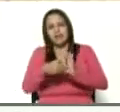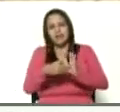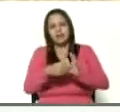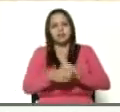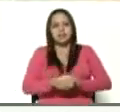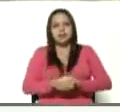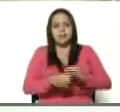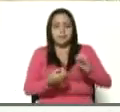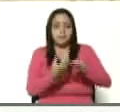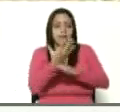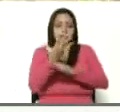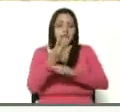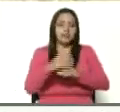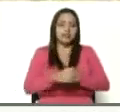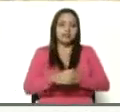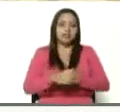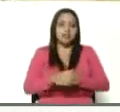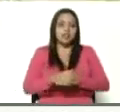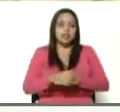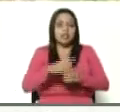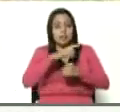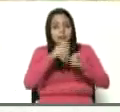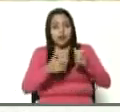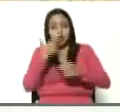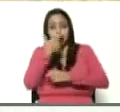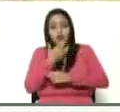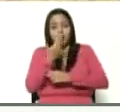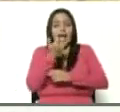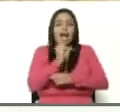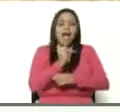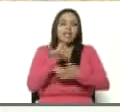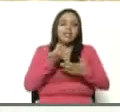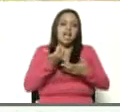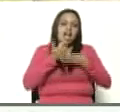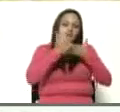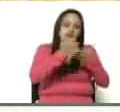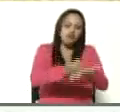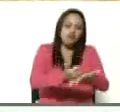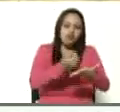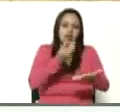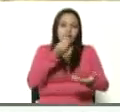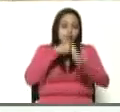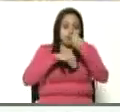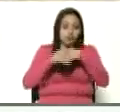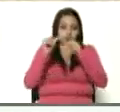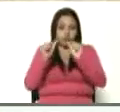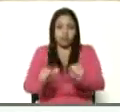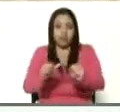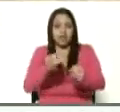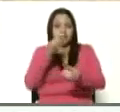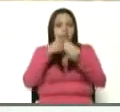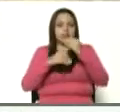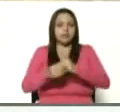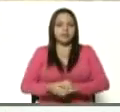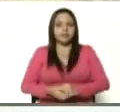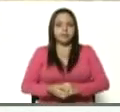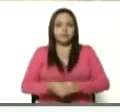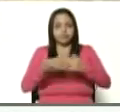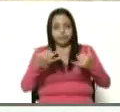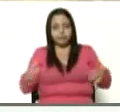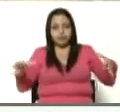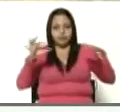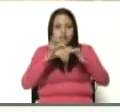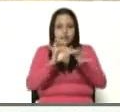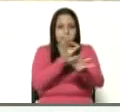pimentón que van a dar alimentos para nuestra soberanía agroalimentaria, pero dejemos que sea Iván en esa alianza